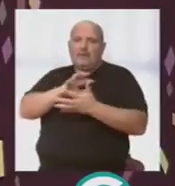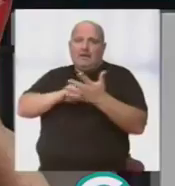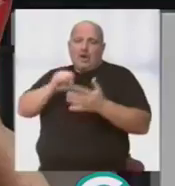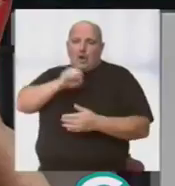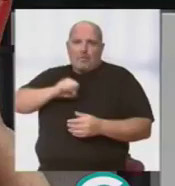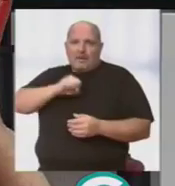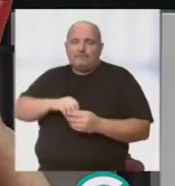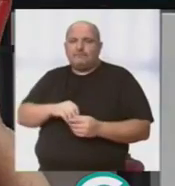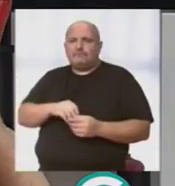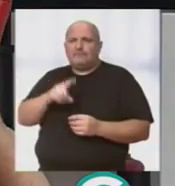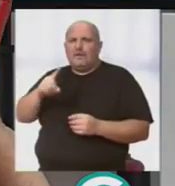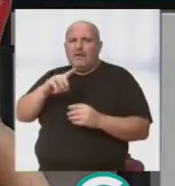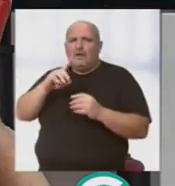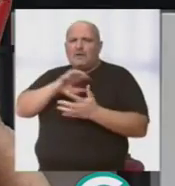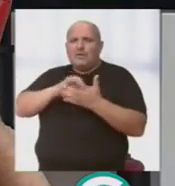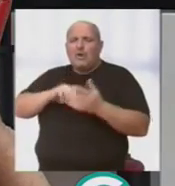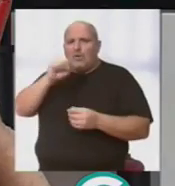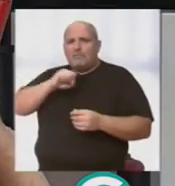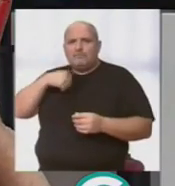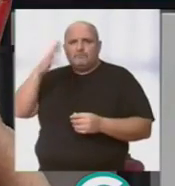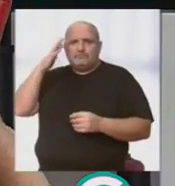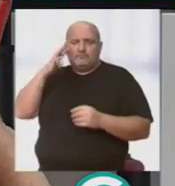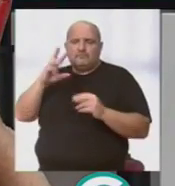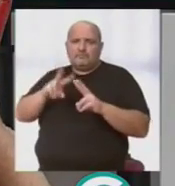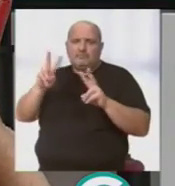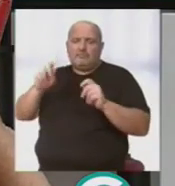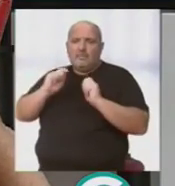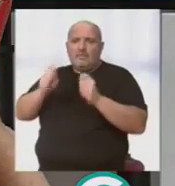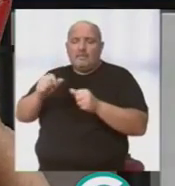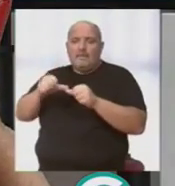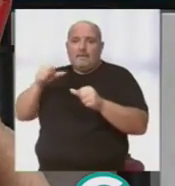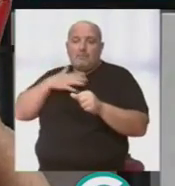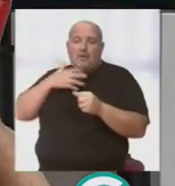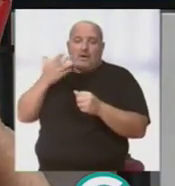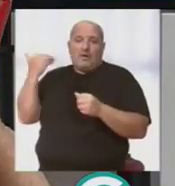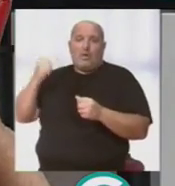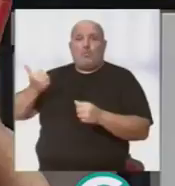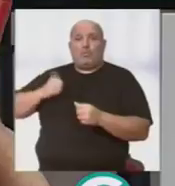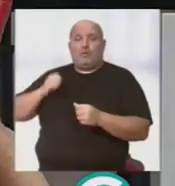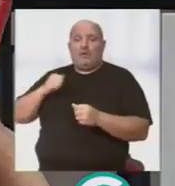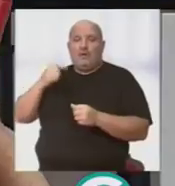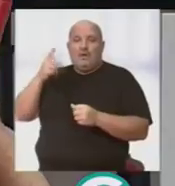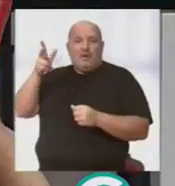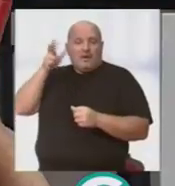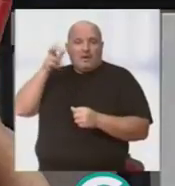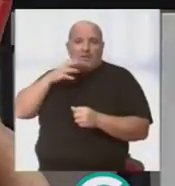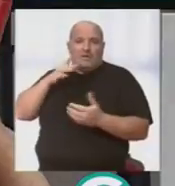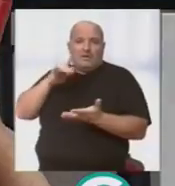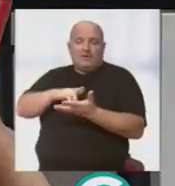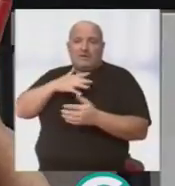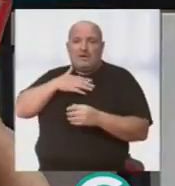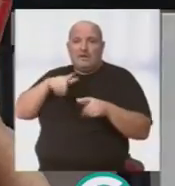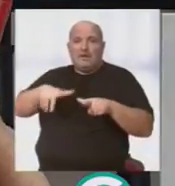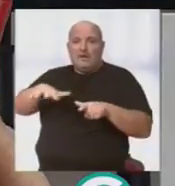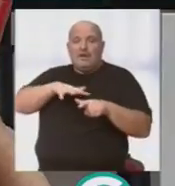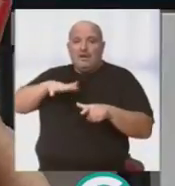de coplas. Una antología de coplas que a mí me ilusionaba, el que fuera, formaba parte porque tuve la oportunidad de escucharlo en la